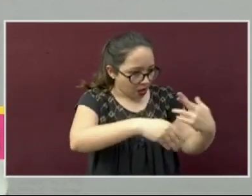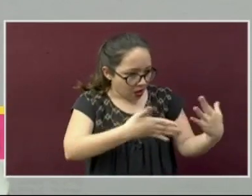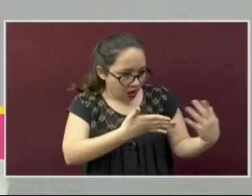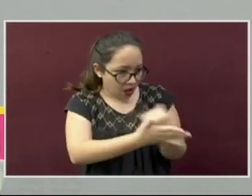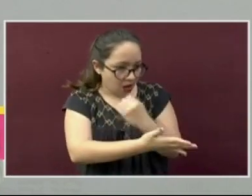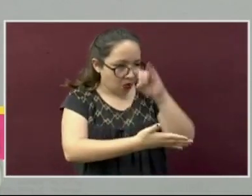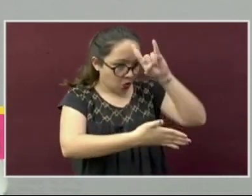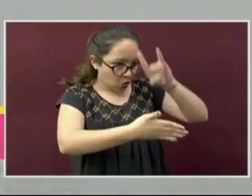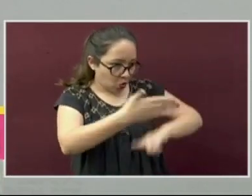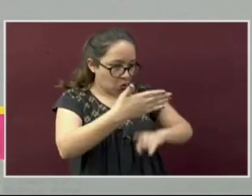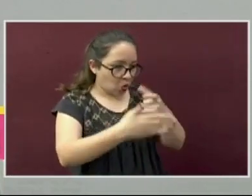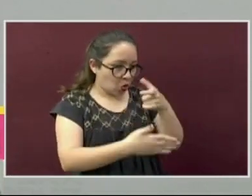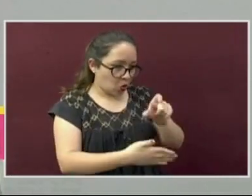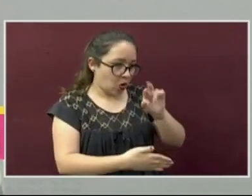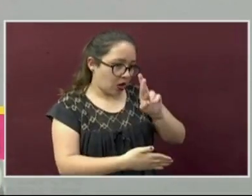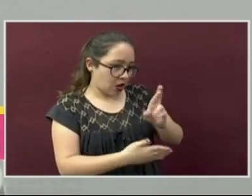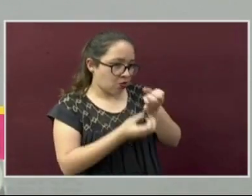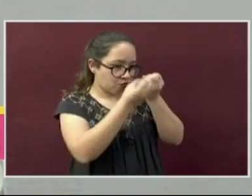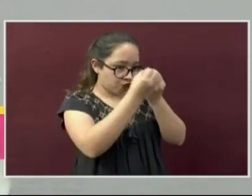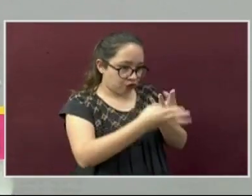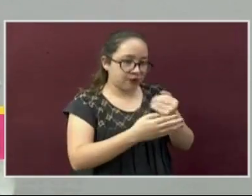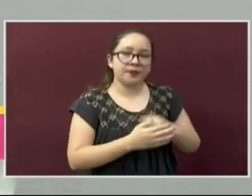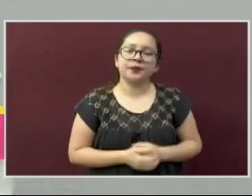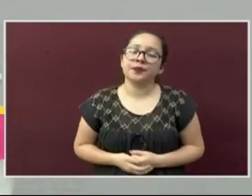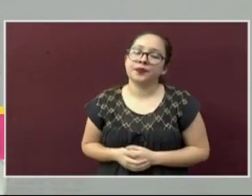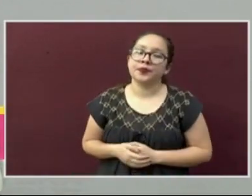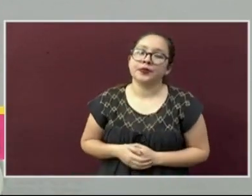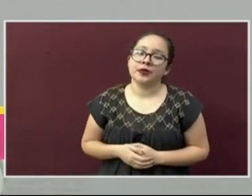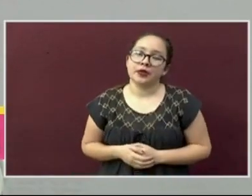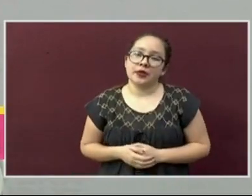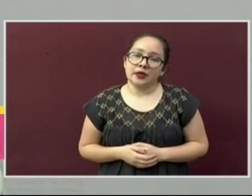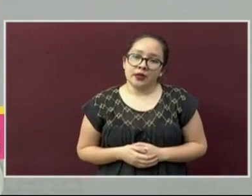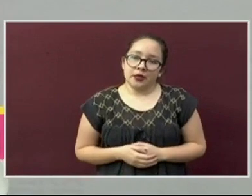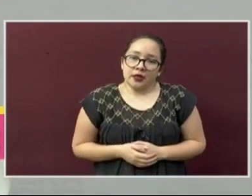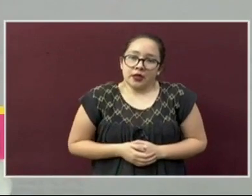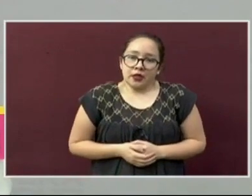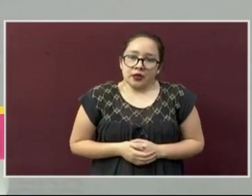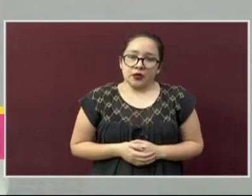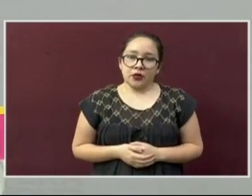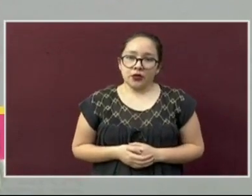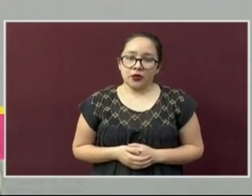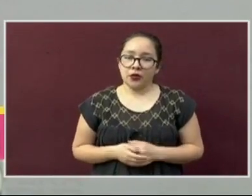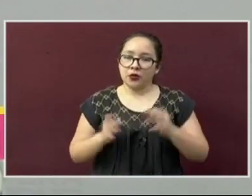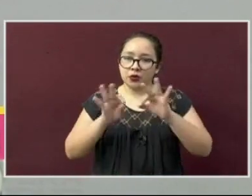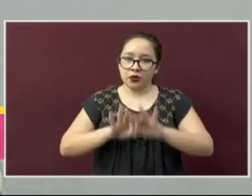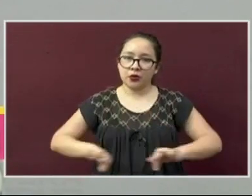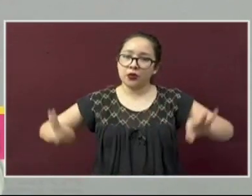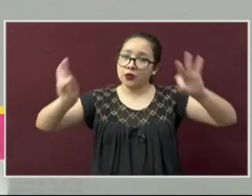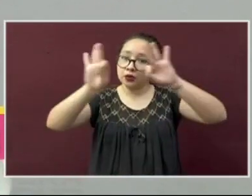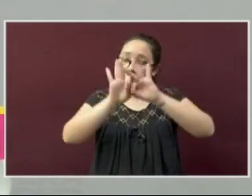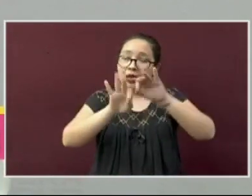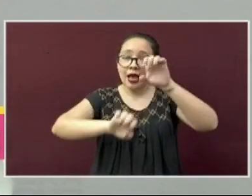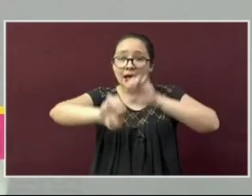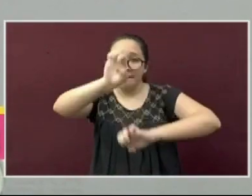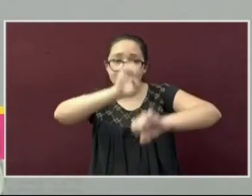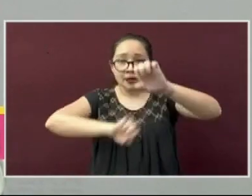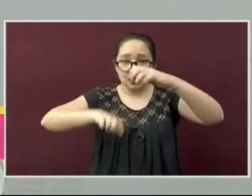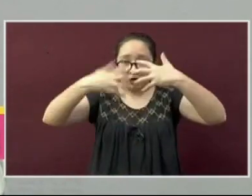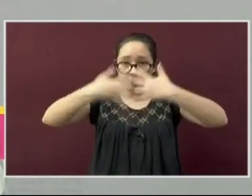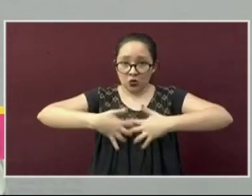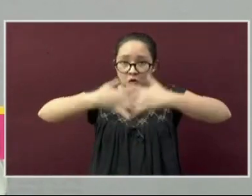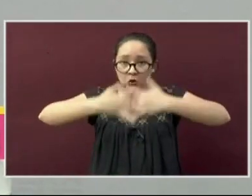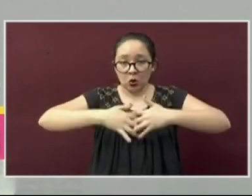al momento. Es muy importante que el sector empresarial se siga sumando